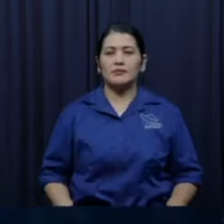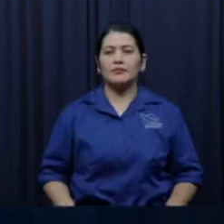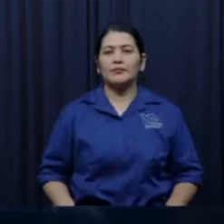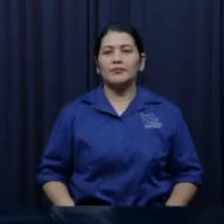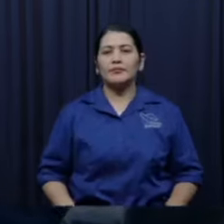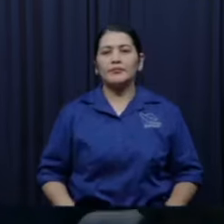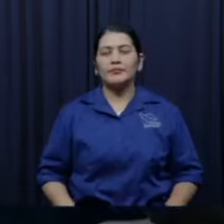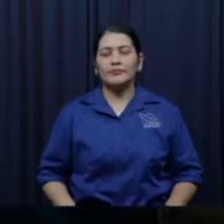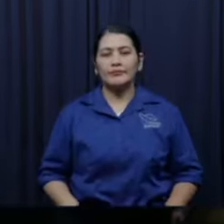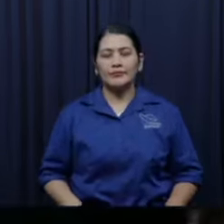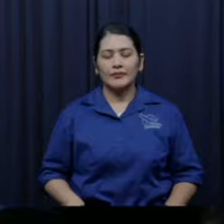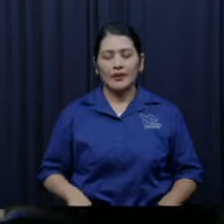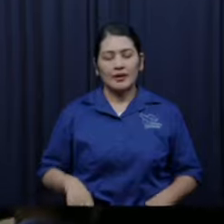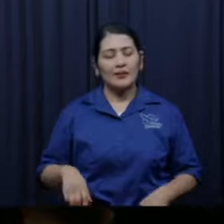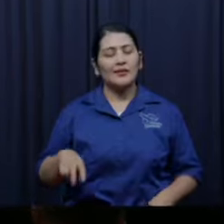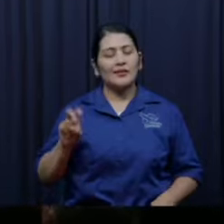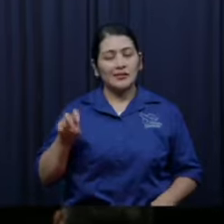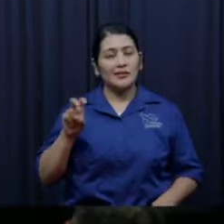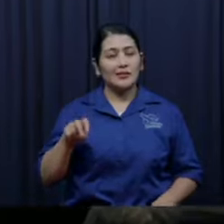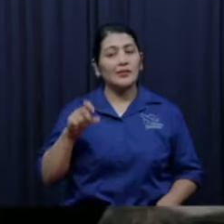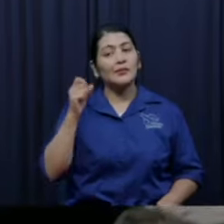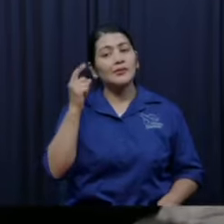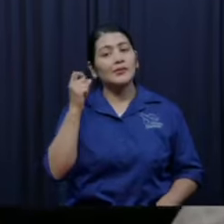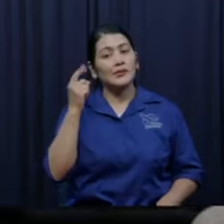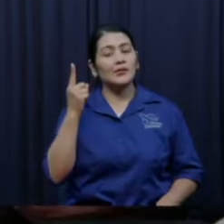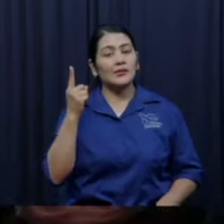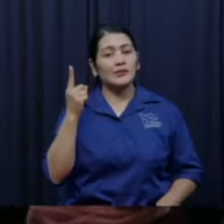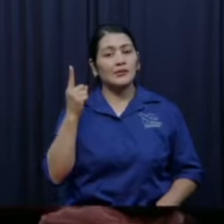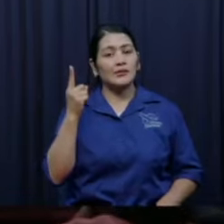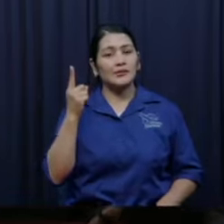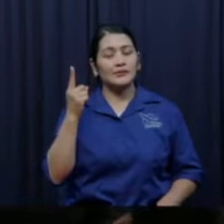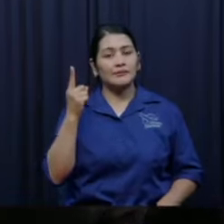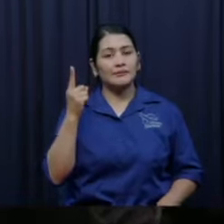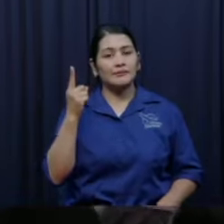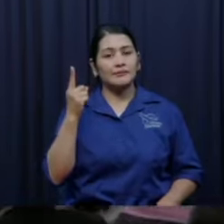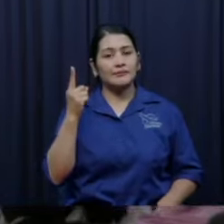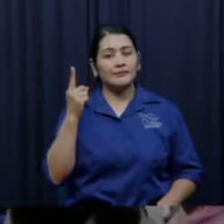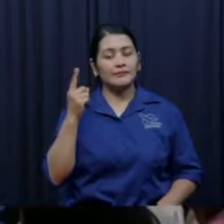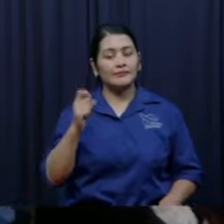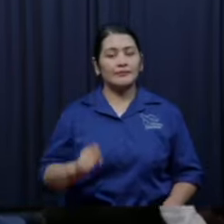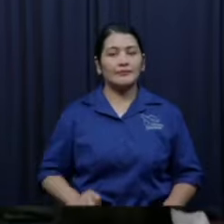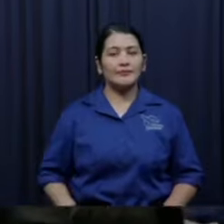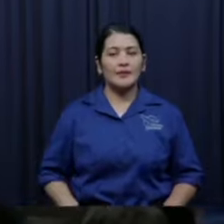ya entendí y a la siguiente vez no había entendido